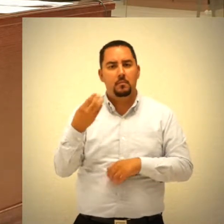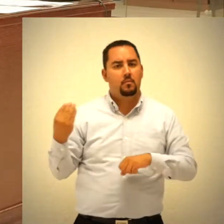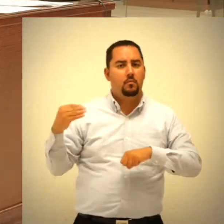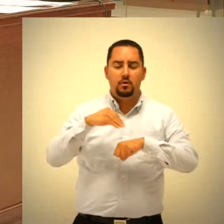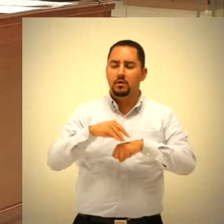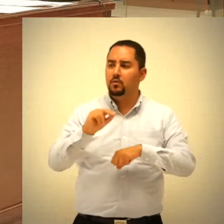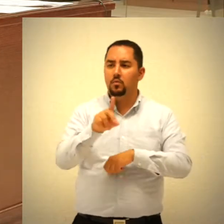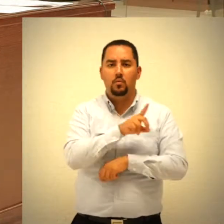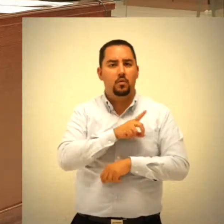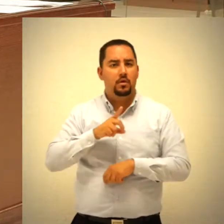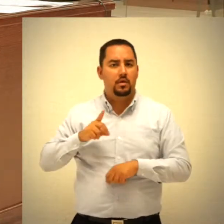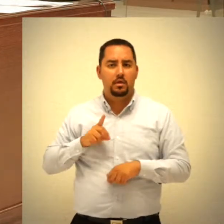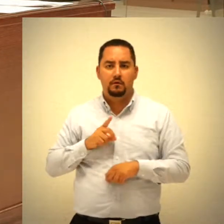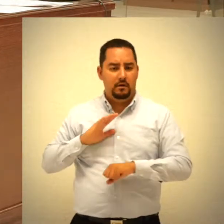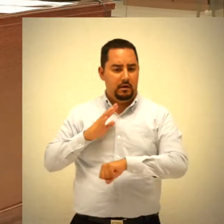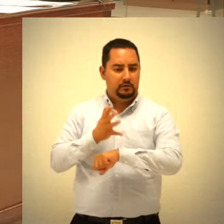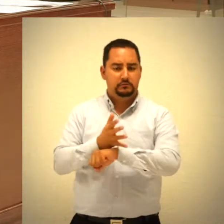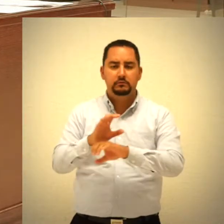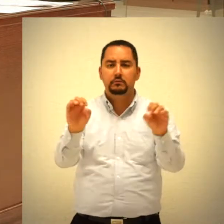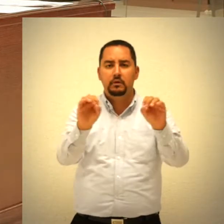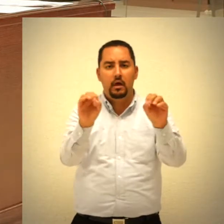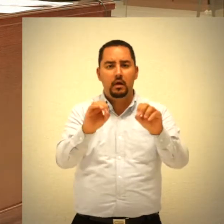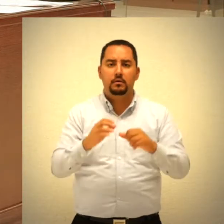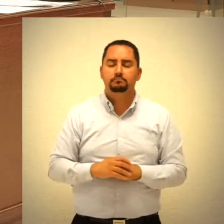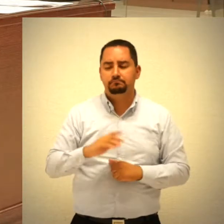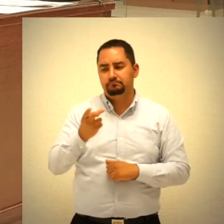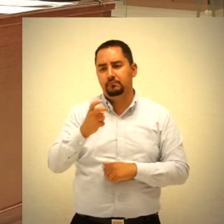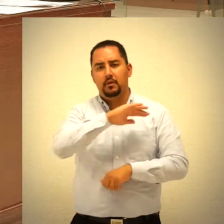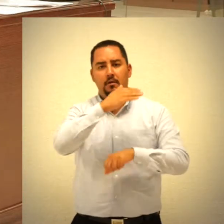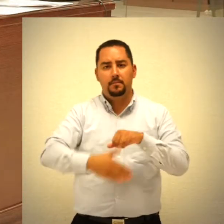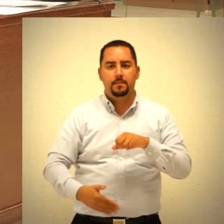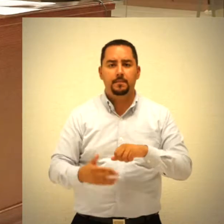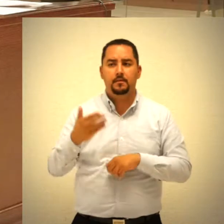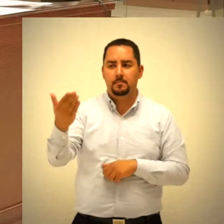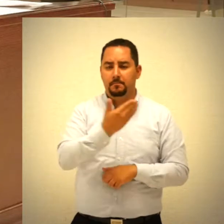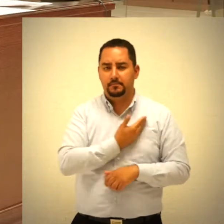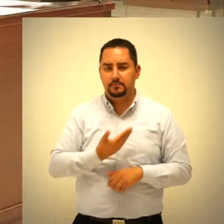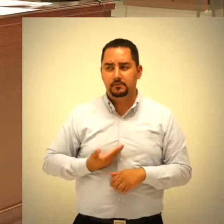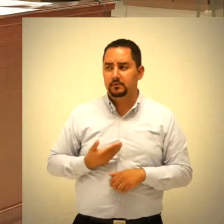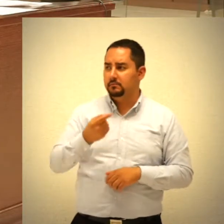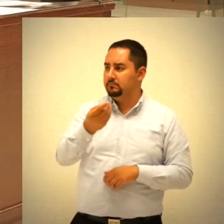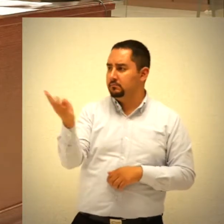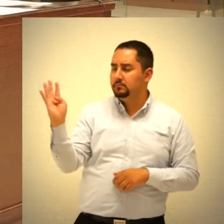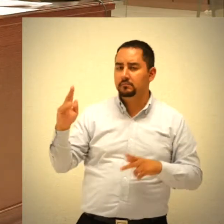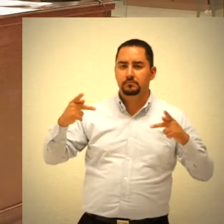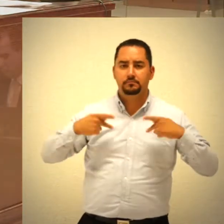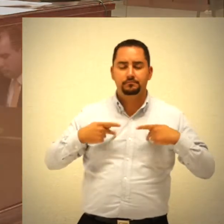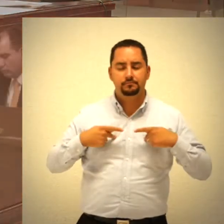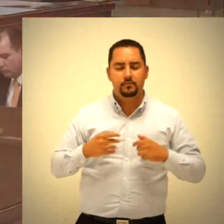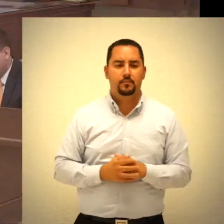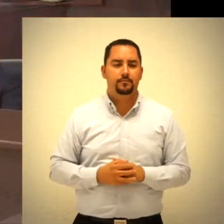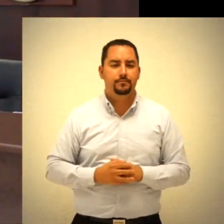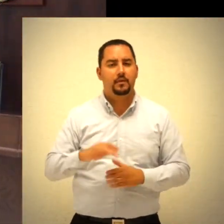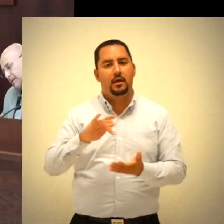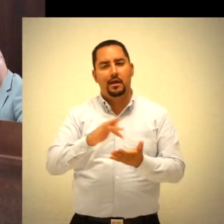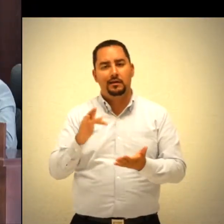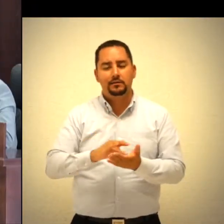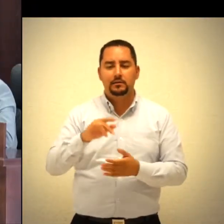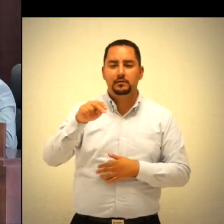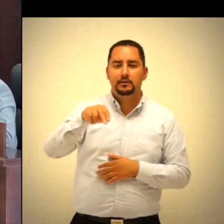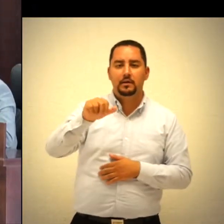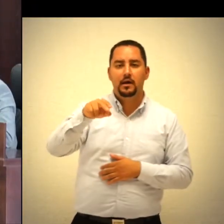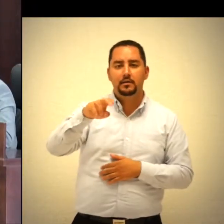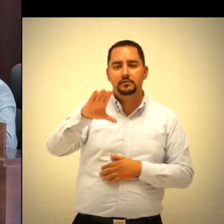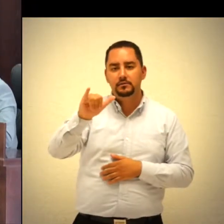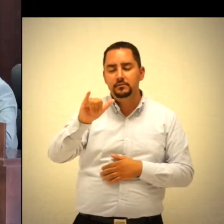de este procedimiento especial sancionador. Es la cuenta, magistrado presidente, señores magistrados. Muchas gracias, licenciada Nancy Lissette